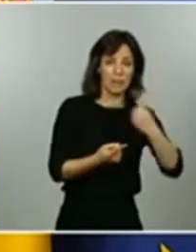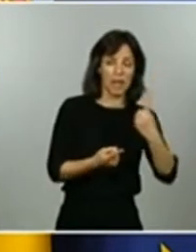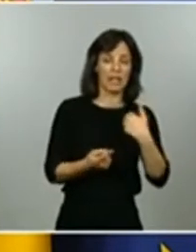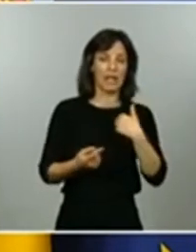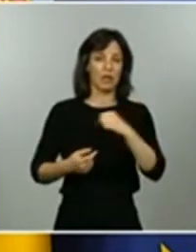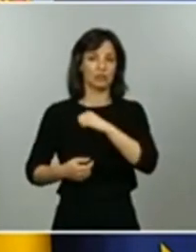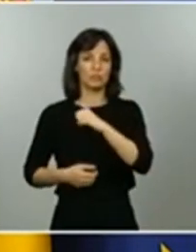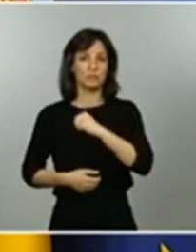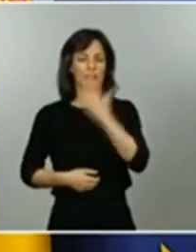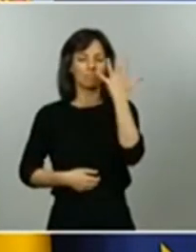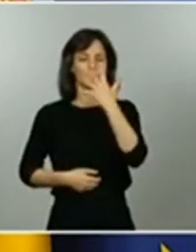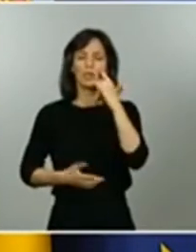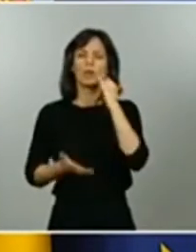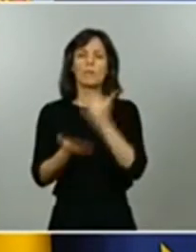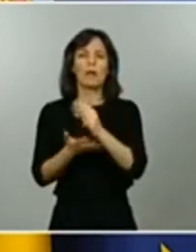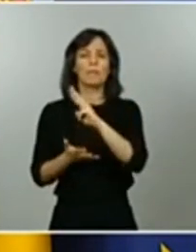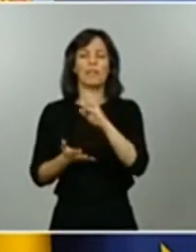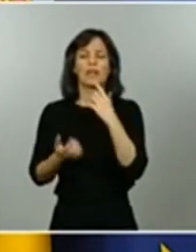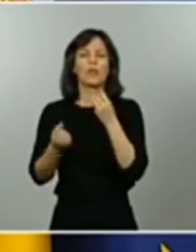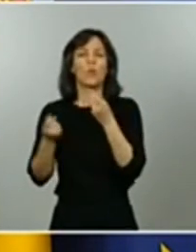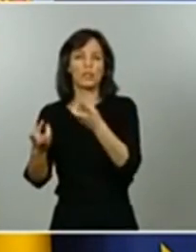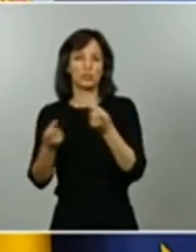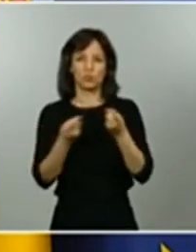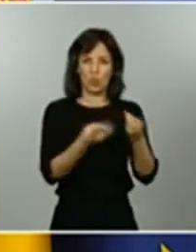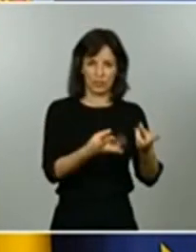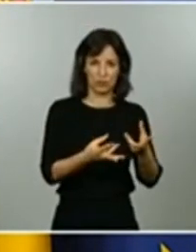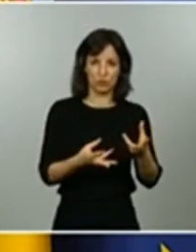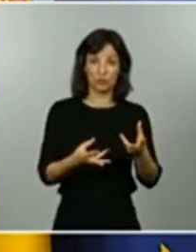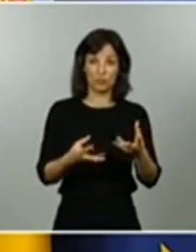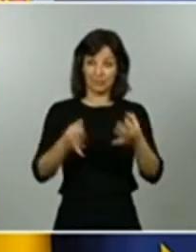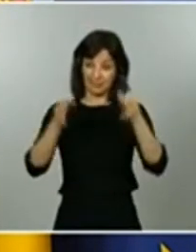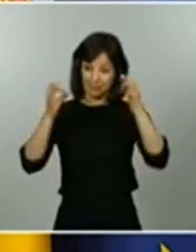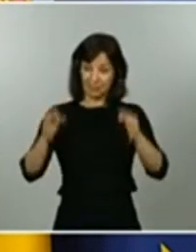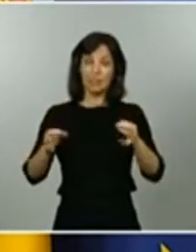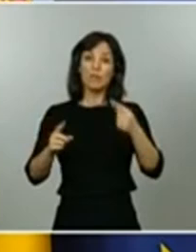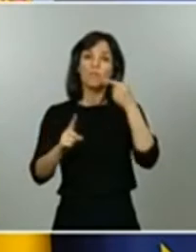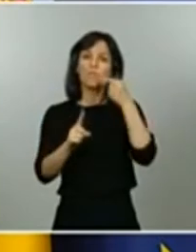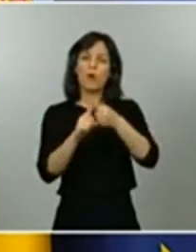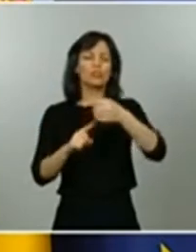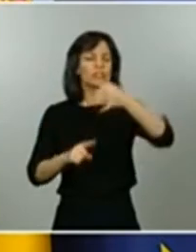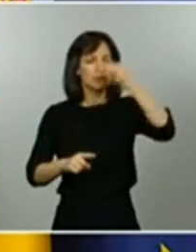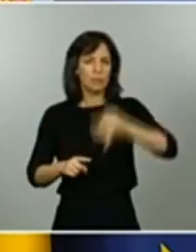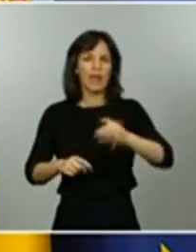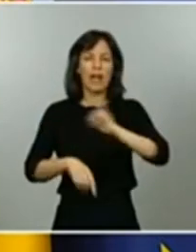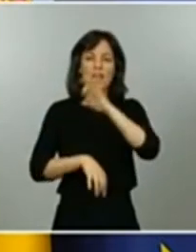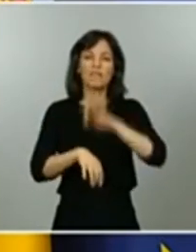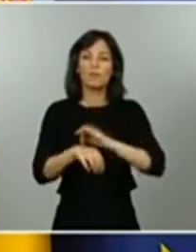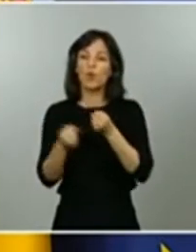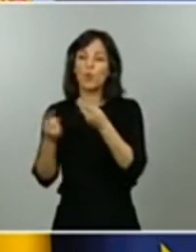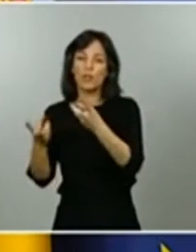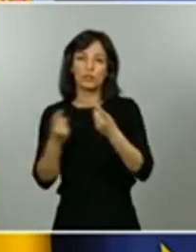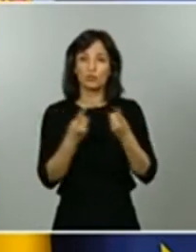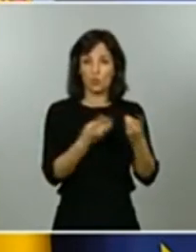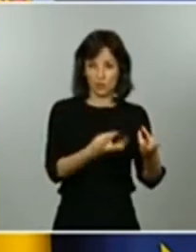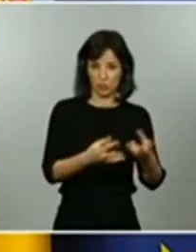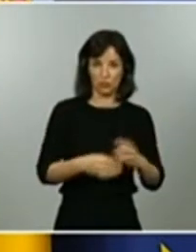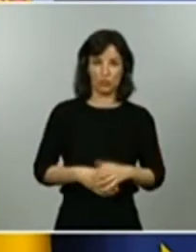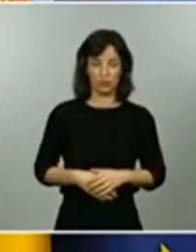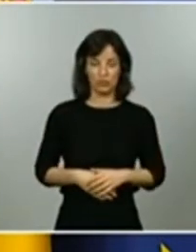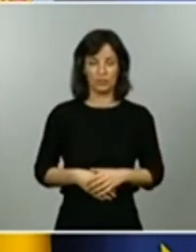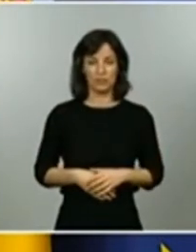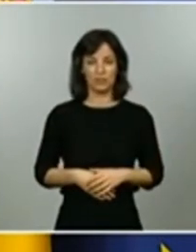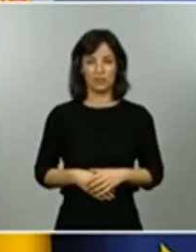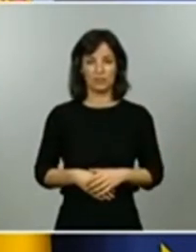de esos a los que se les realiza una prueba de PCR cuántos dan positivos. Esos son criterios para valorar el riesgo de